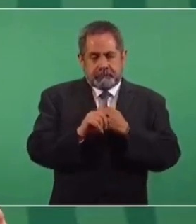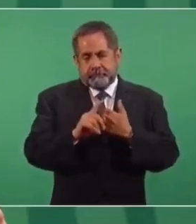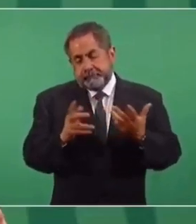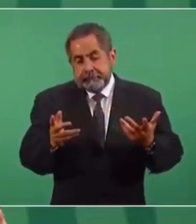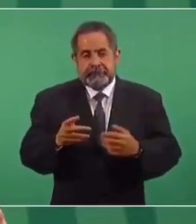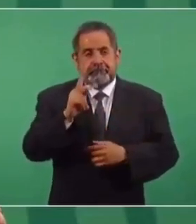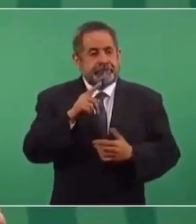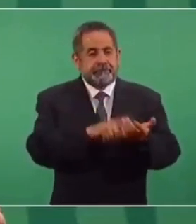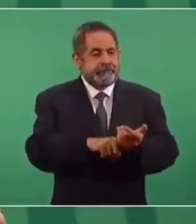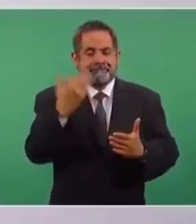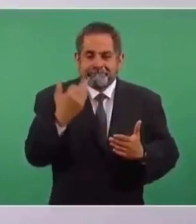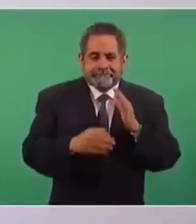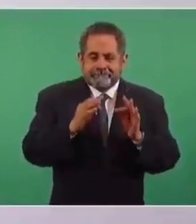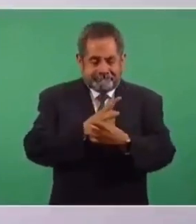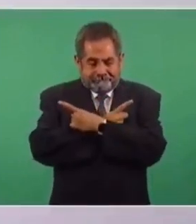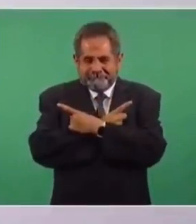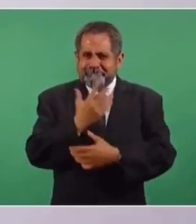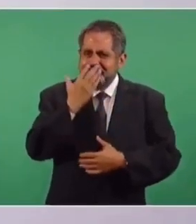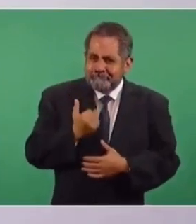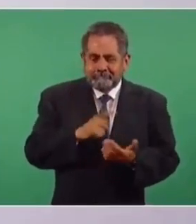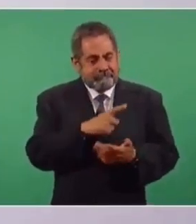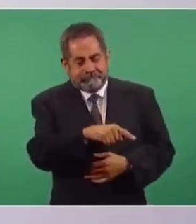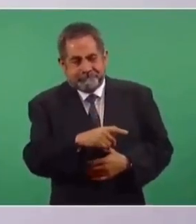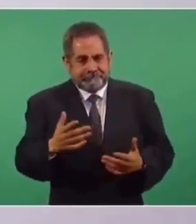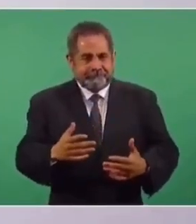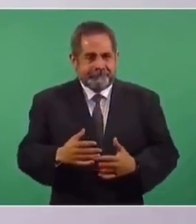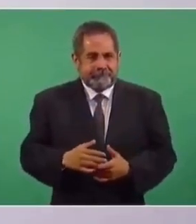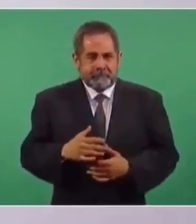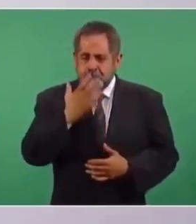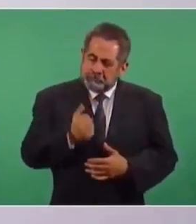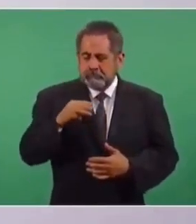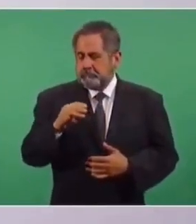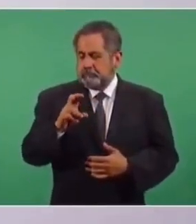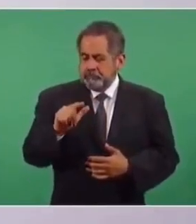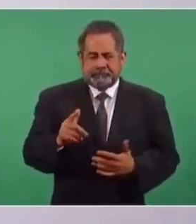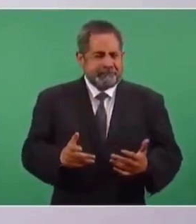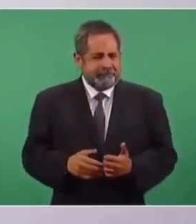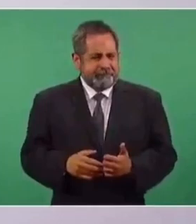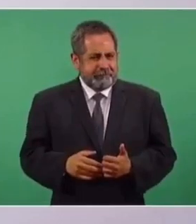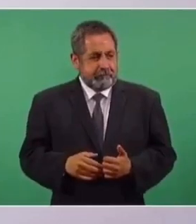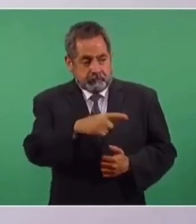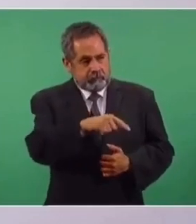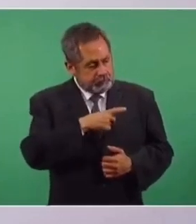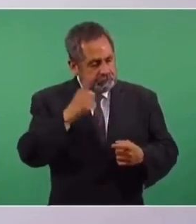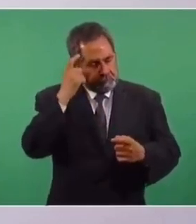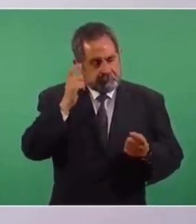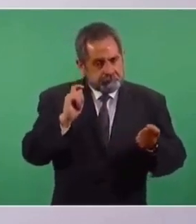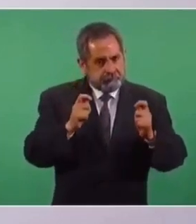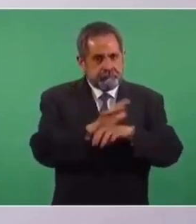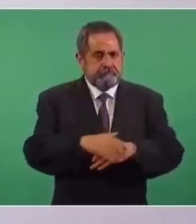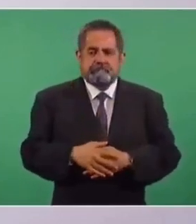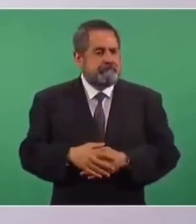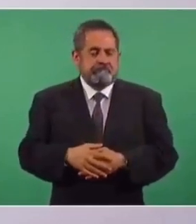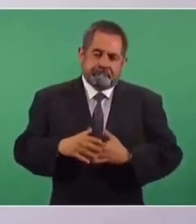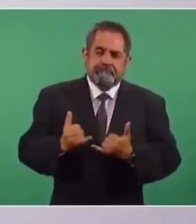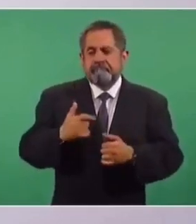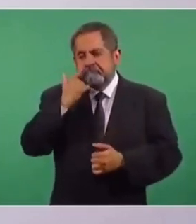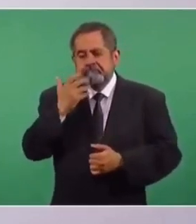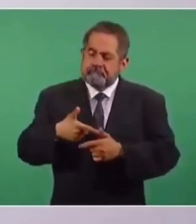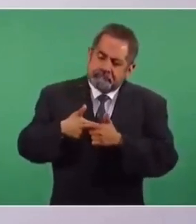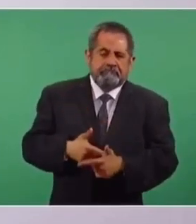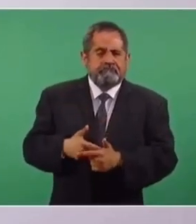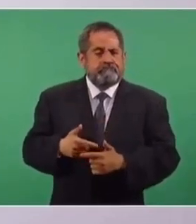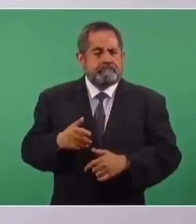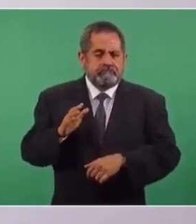todo una crisis moral. Y en vez de cambiar, quieren a